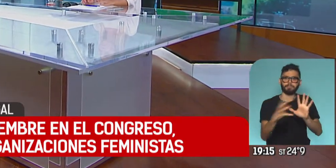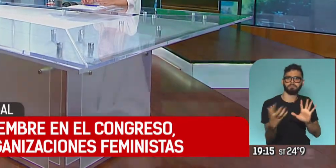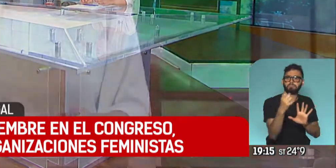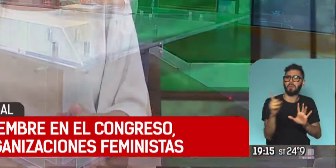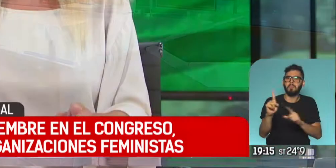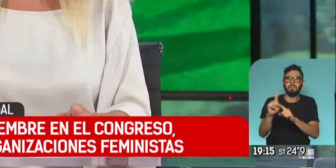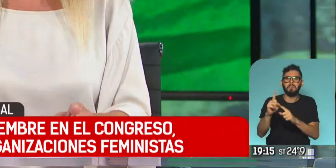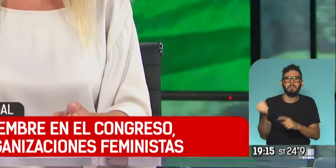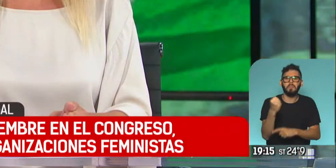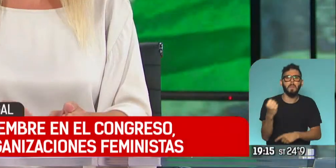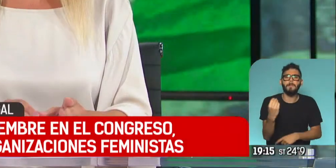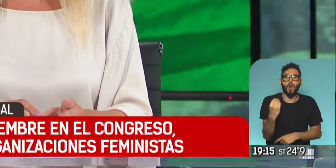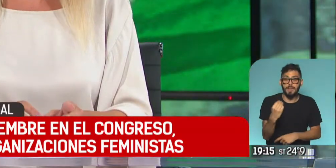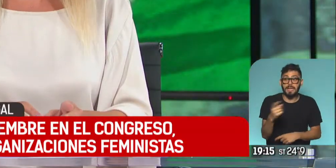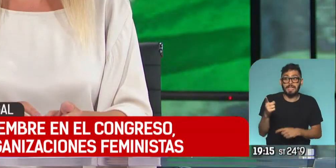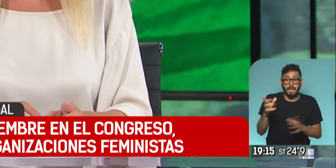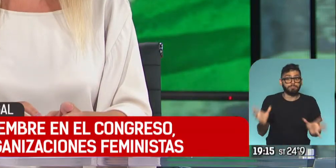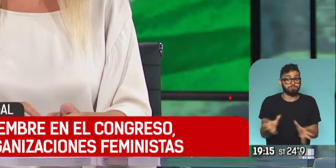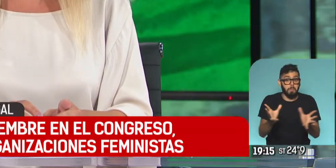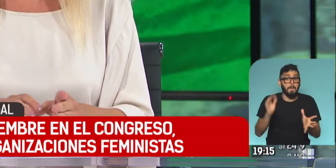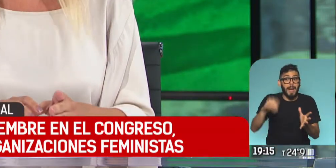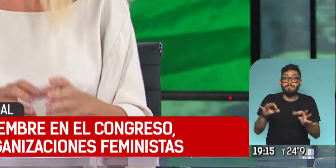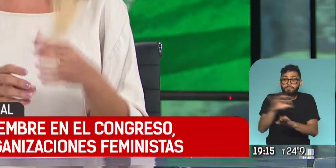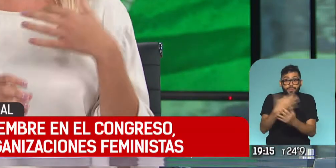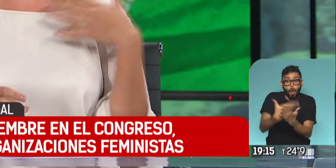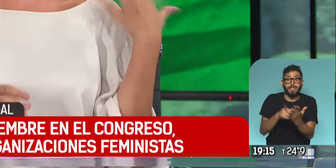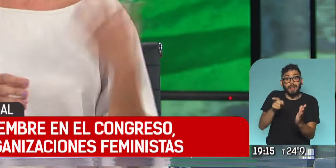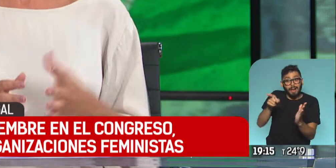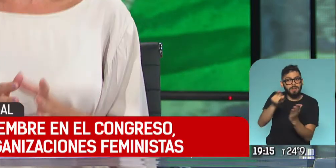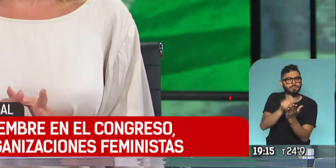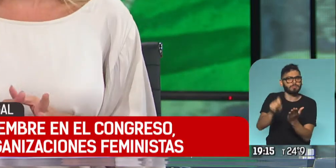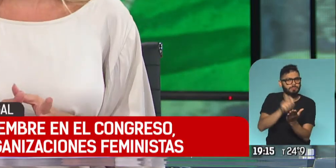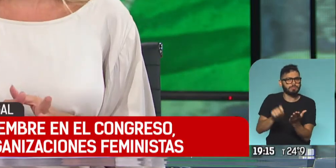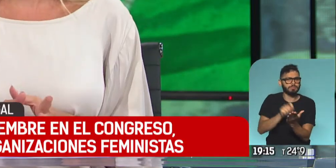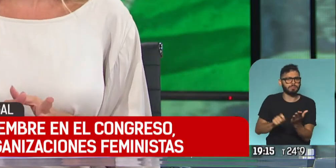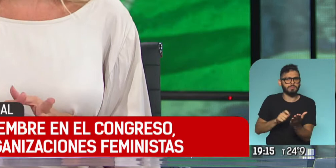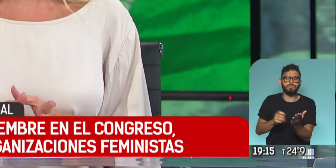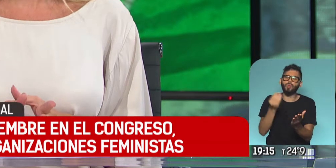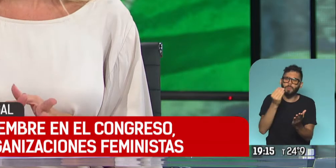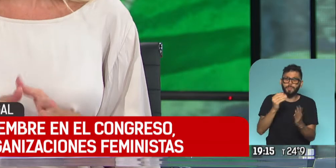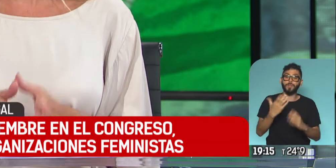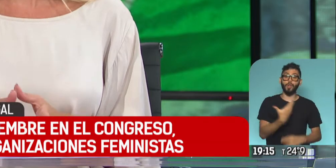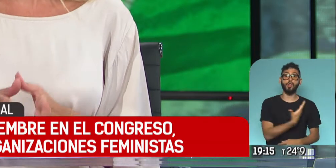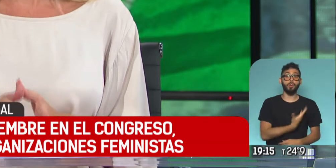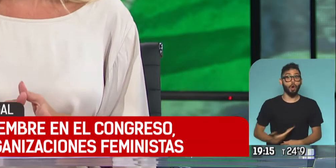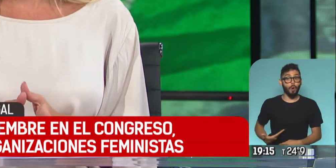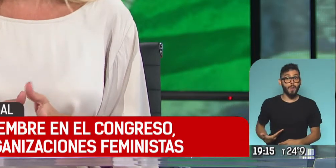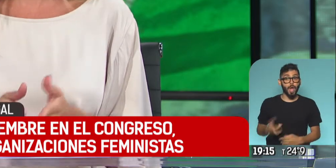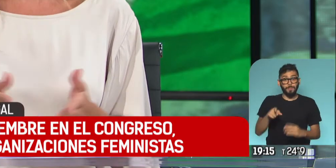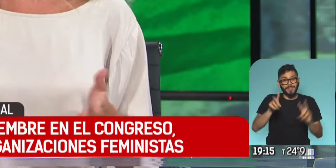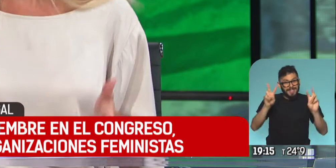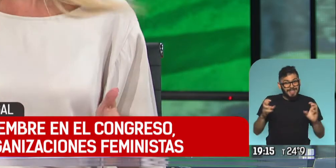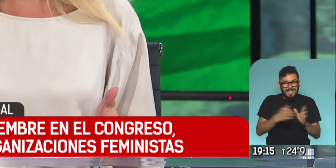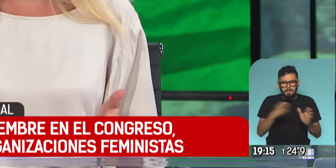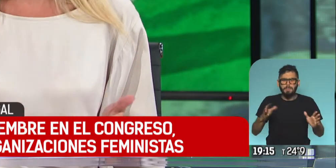las impulsoras, pero además redactoras del proyecto. Porque acá también lo que hay que remarcar es que el gobierno realmente en este tema,